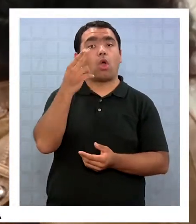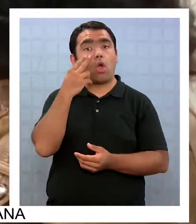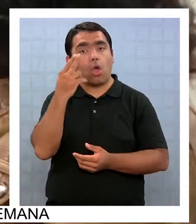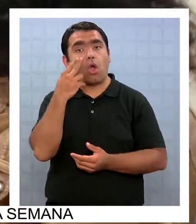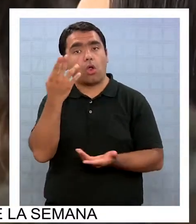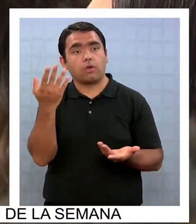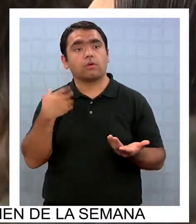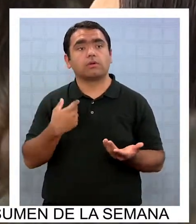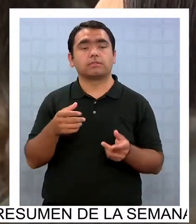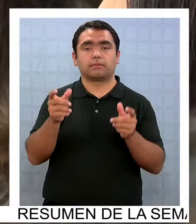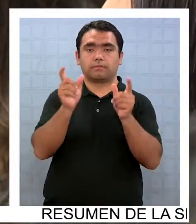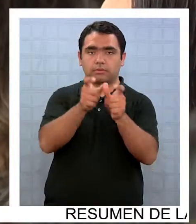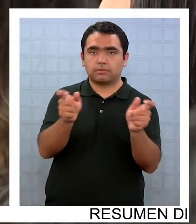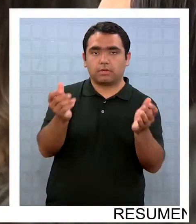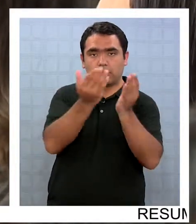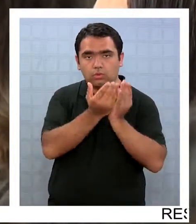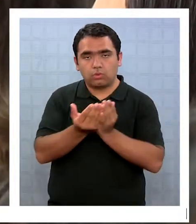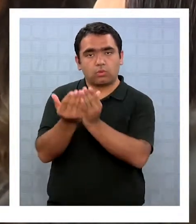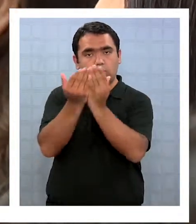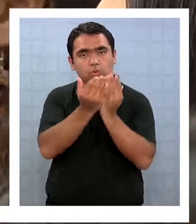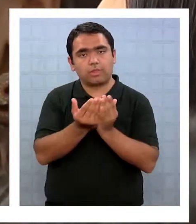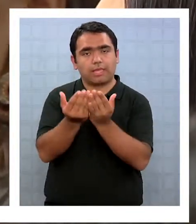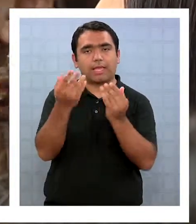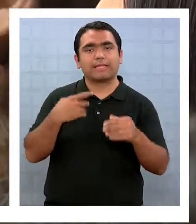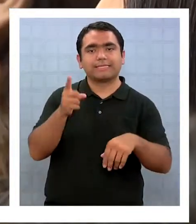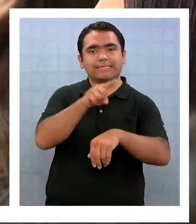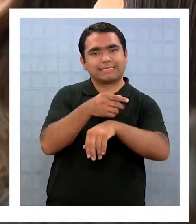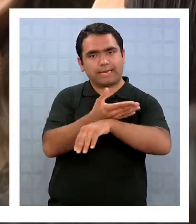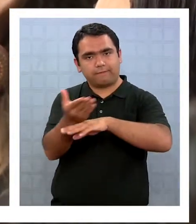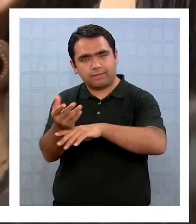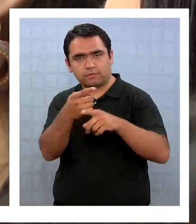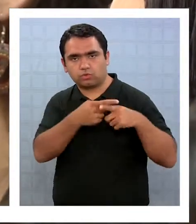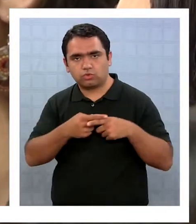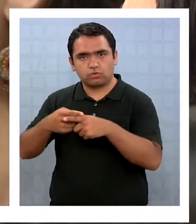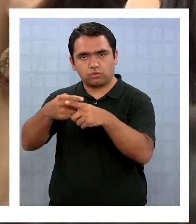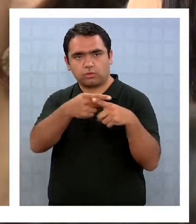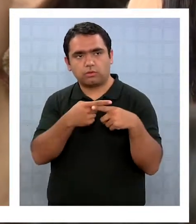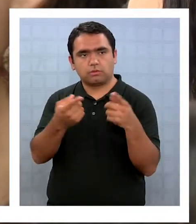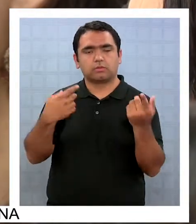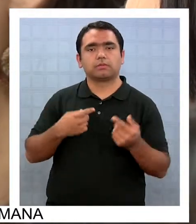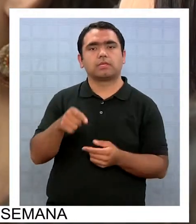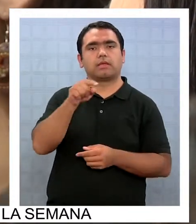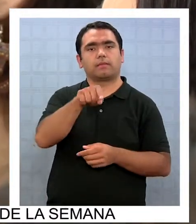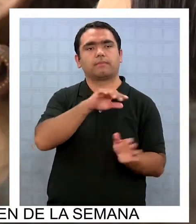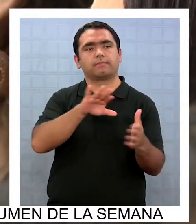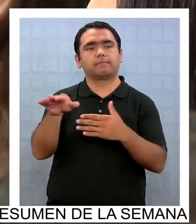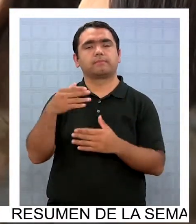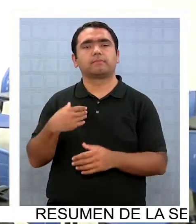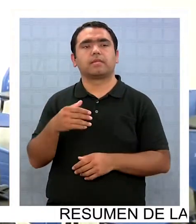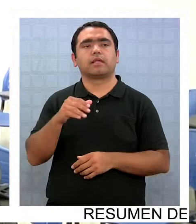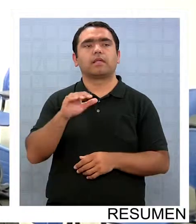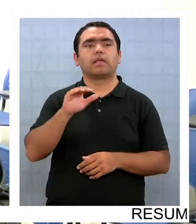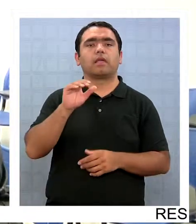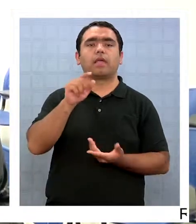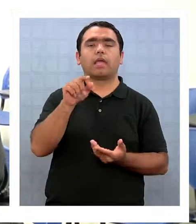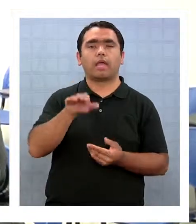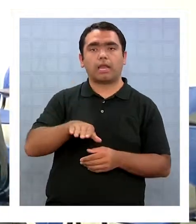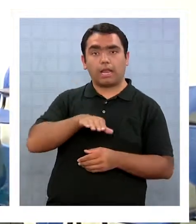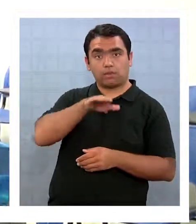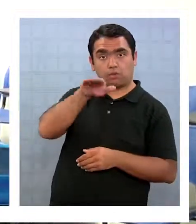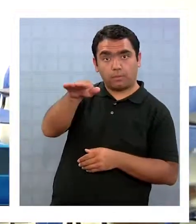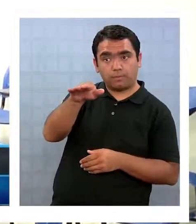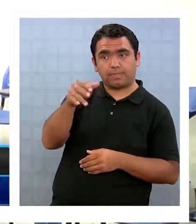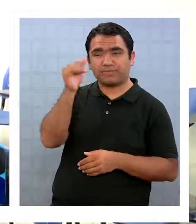de servicio social, impulsoras de escuelas de reforzamiento social en la provincia. De ex vertedero en un hospicio